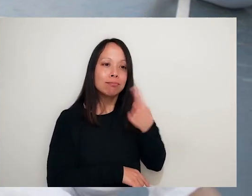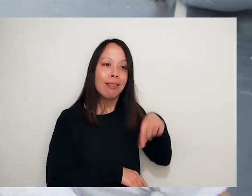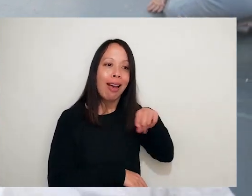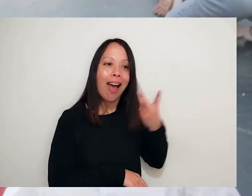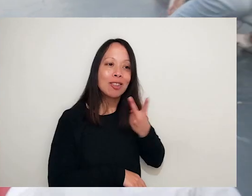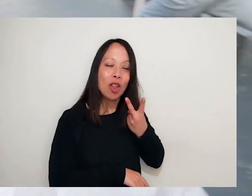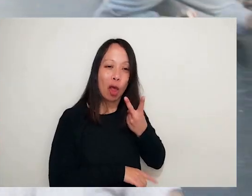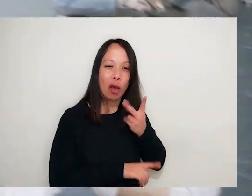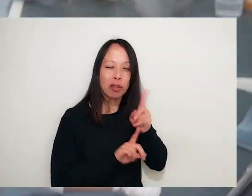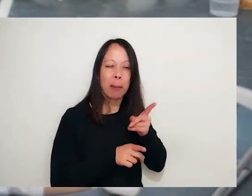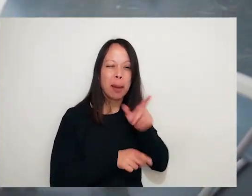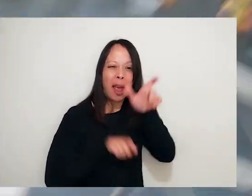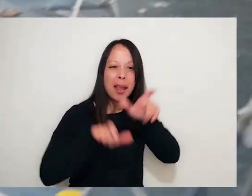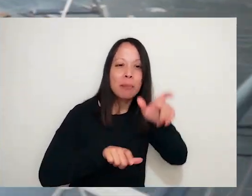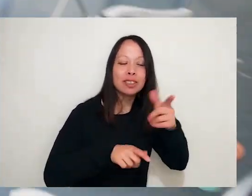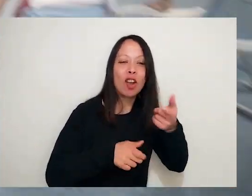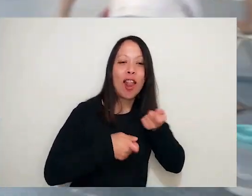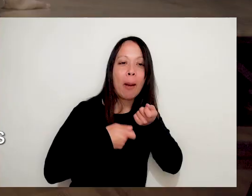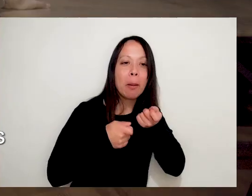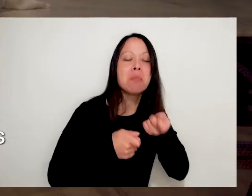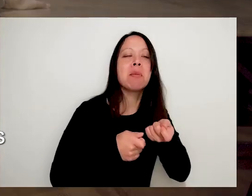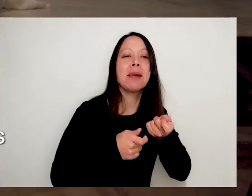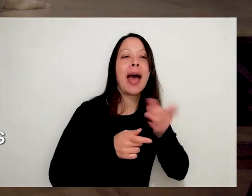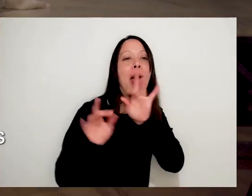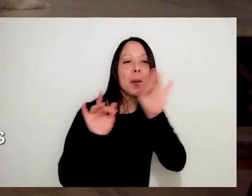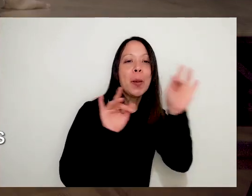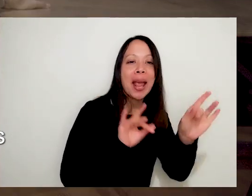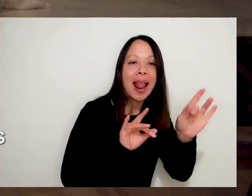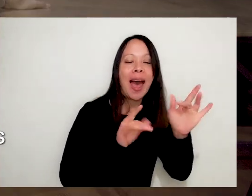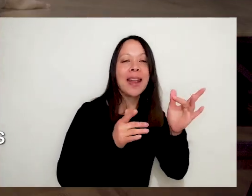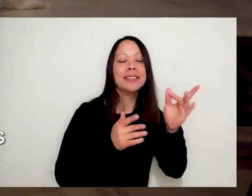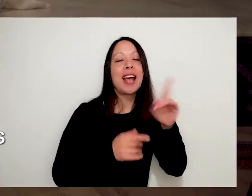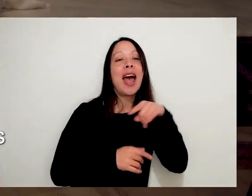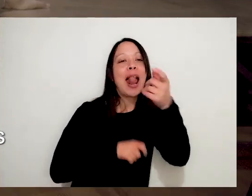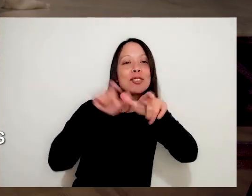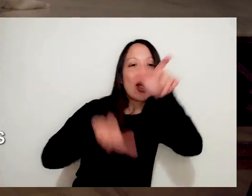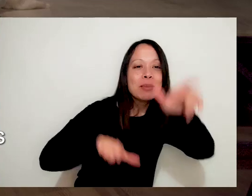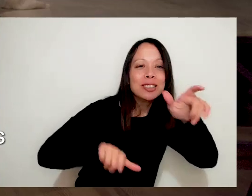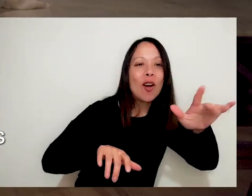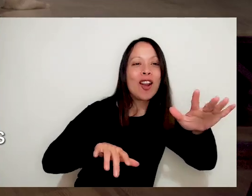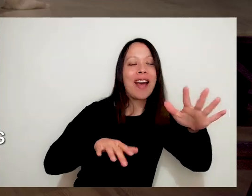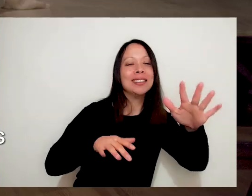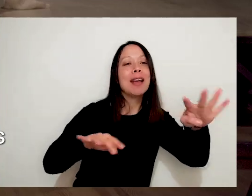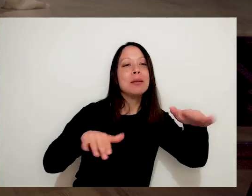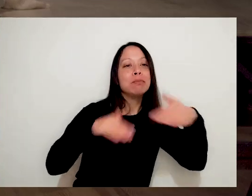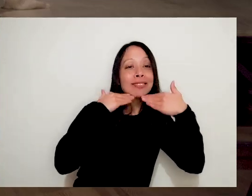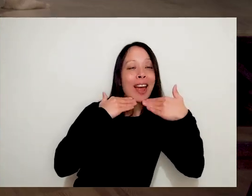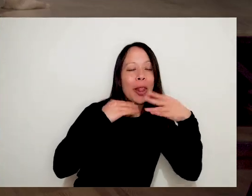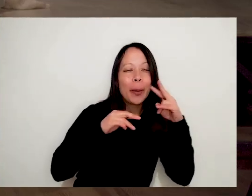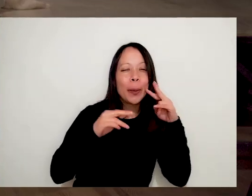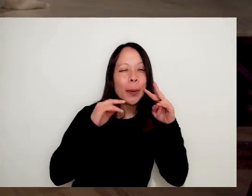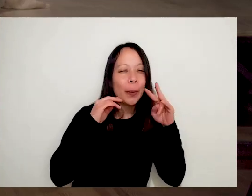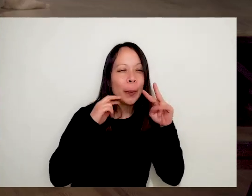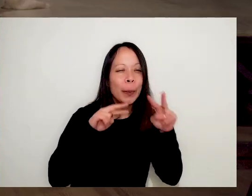que nos hagan bailar y que intenten, un poco de eso, ¿no? Como que intenten hacer bailar a las personas, aunque sea desde el asiento.